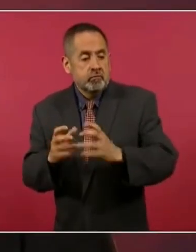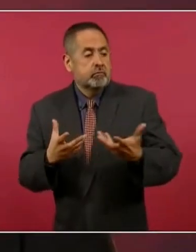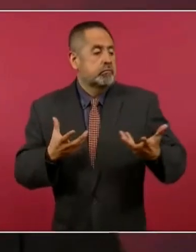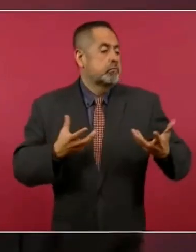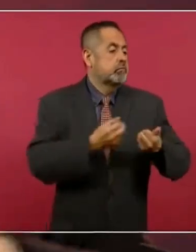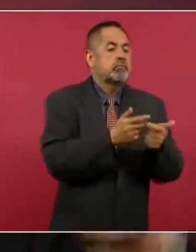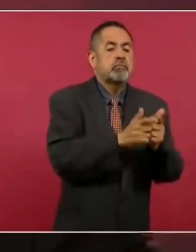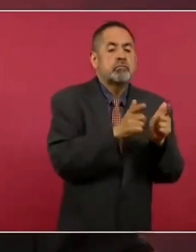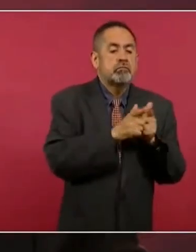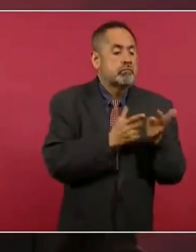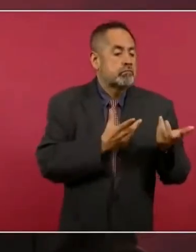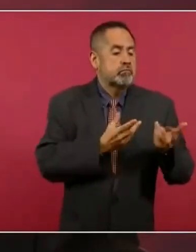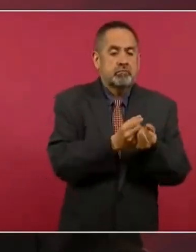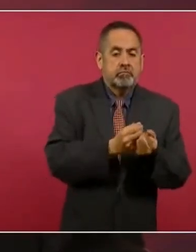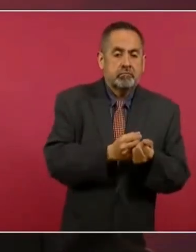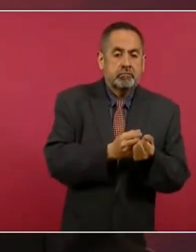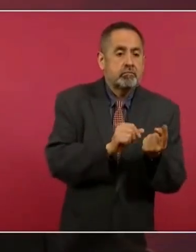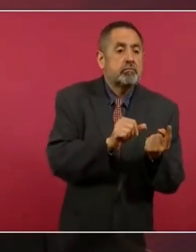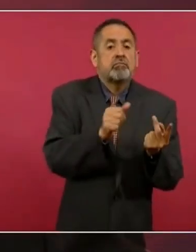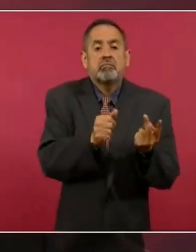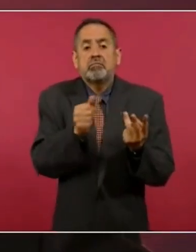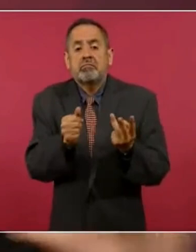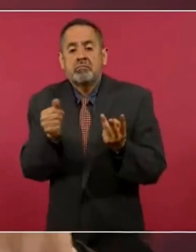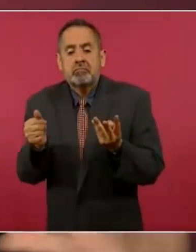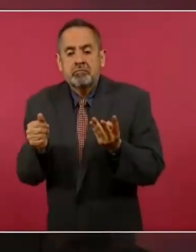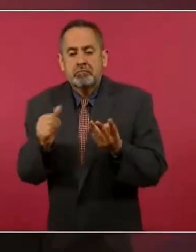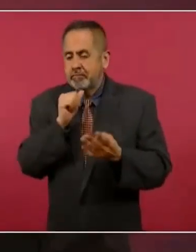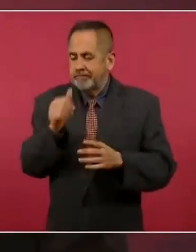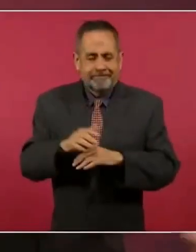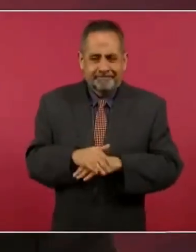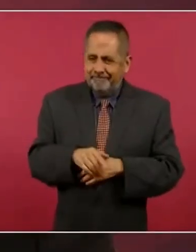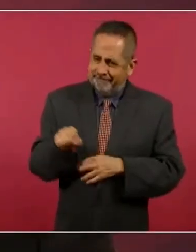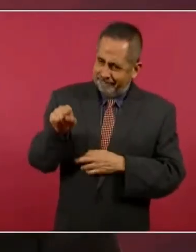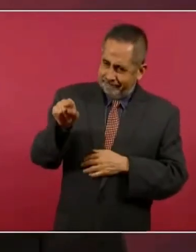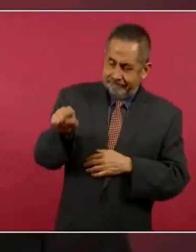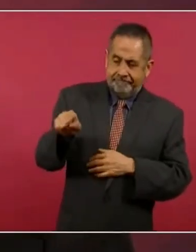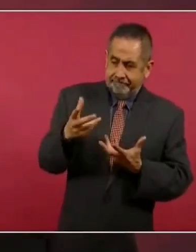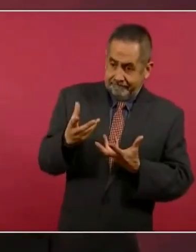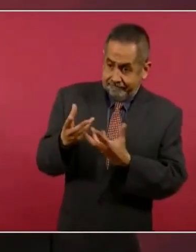No hay más. No hay justo o medio.